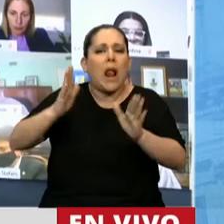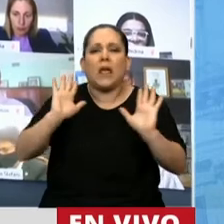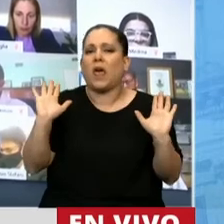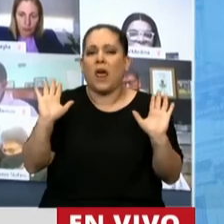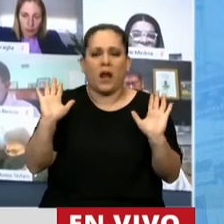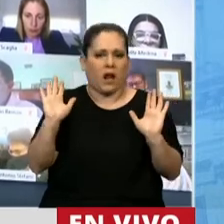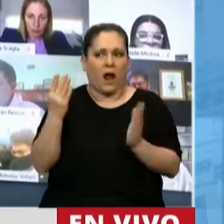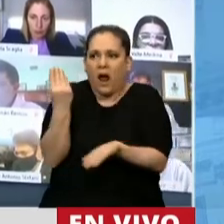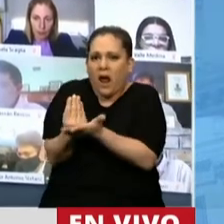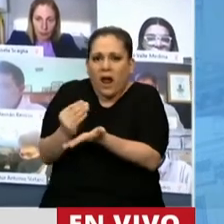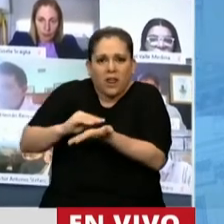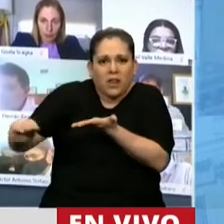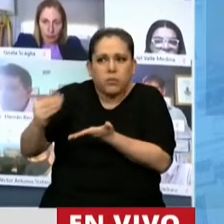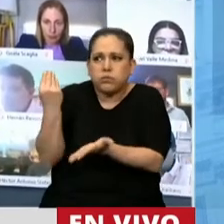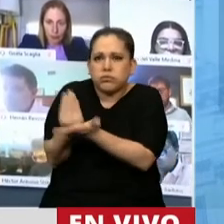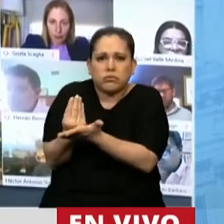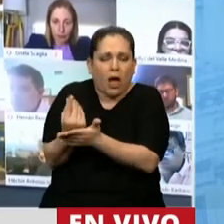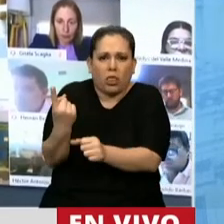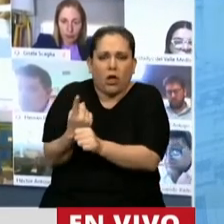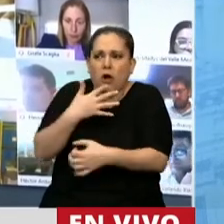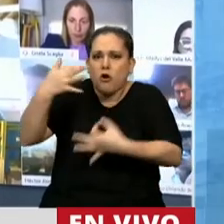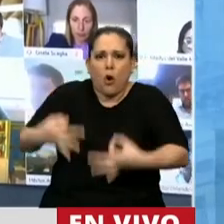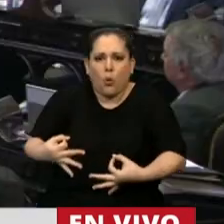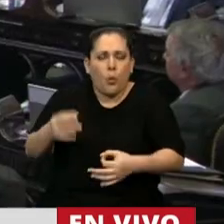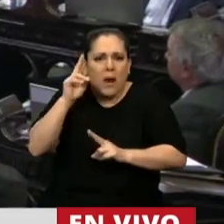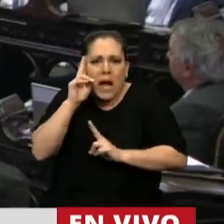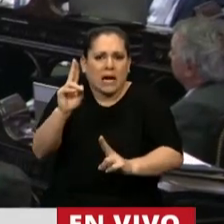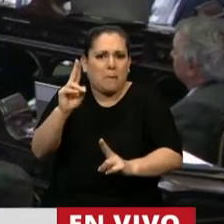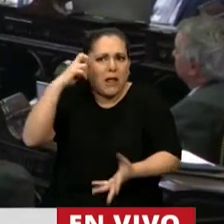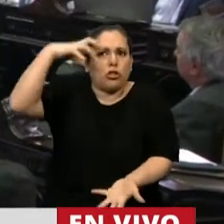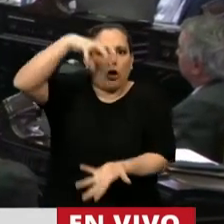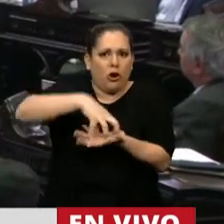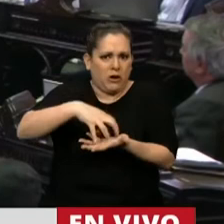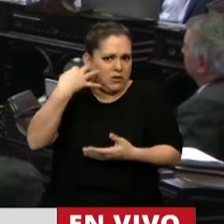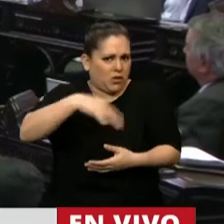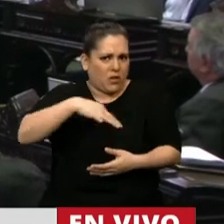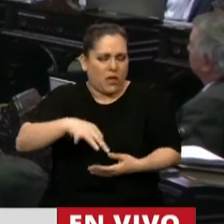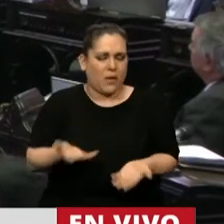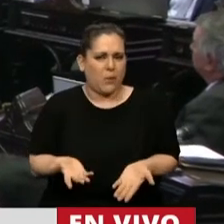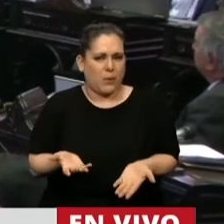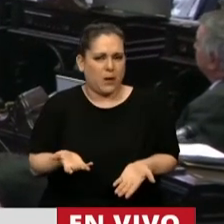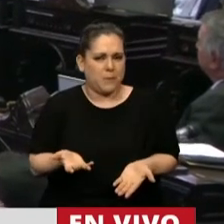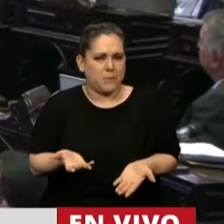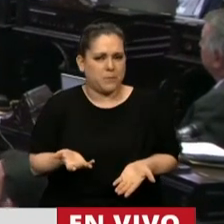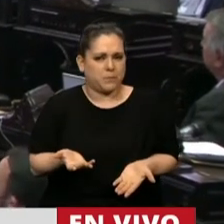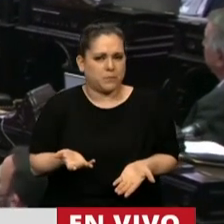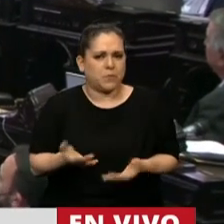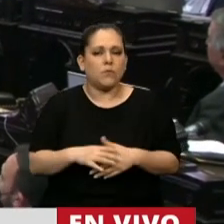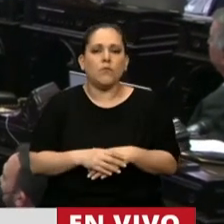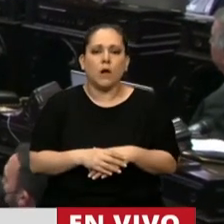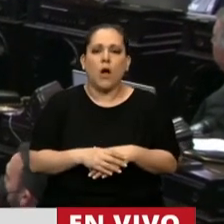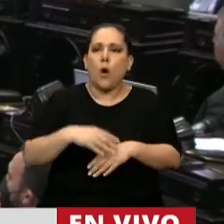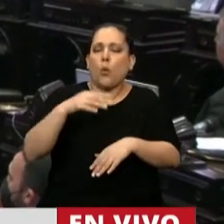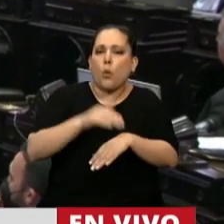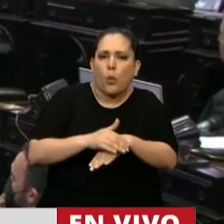que no se compadece con el decoro requerido por el principio de idoneidad. Estar involucrado con dolo